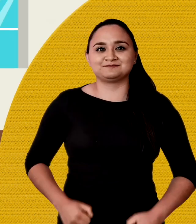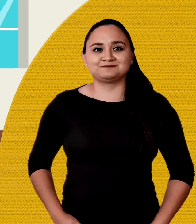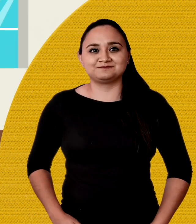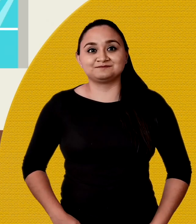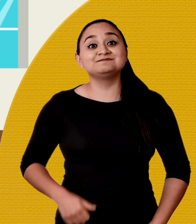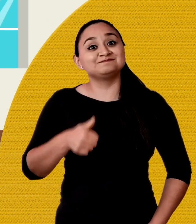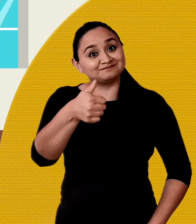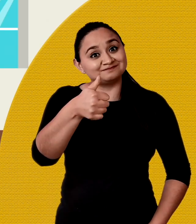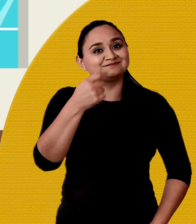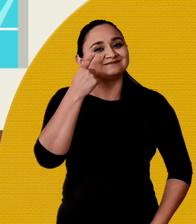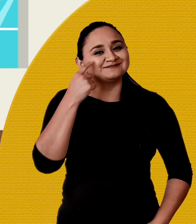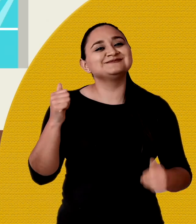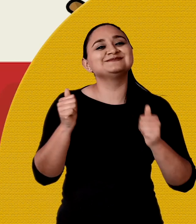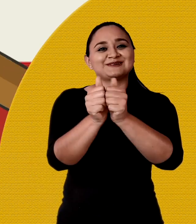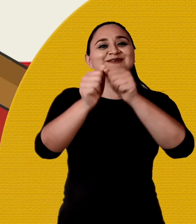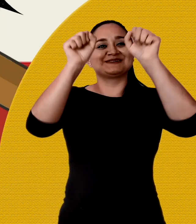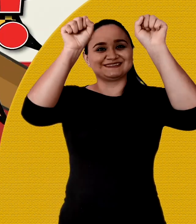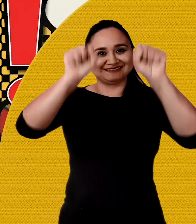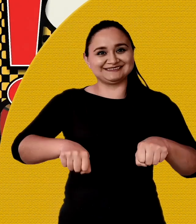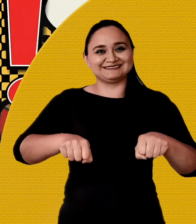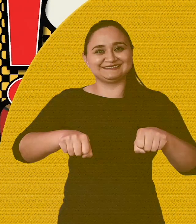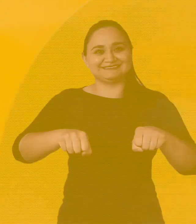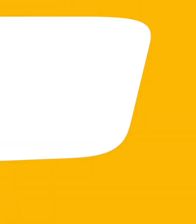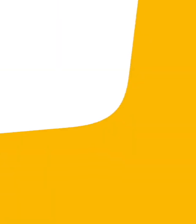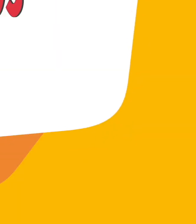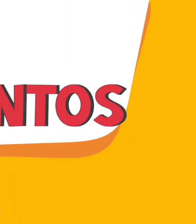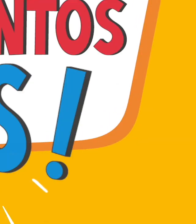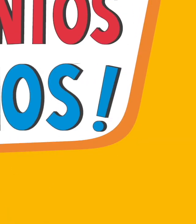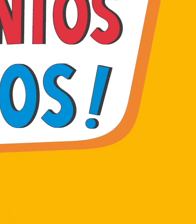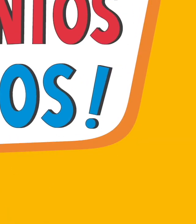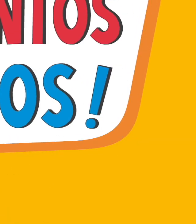Como dijimos, juntos y juntos sí podemos.